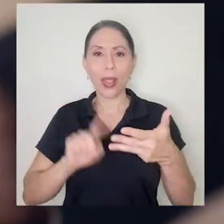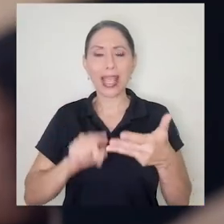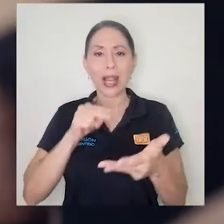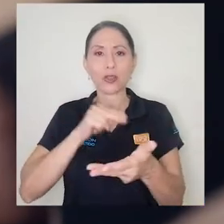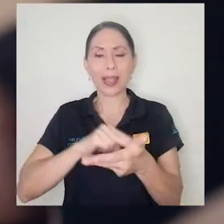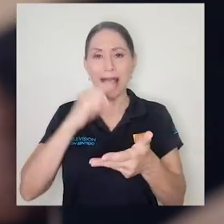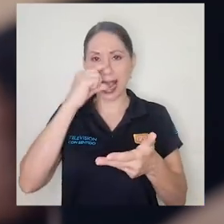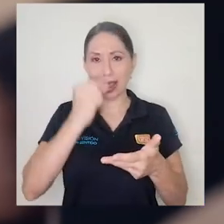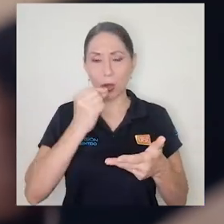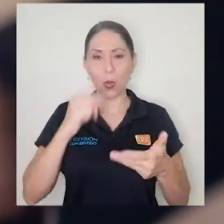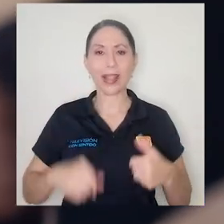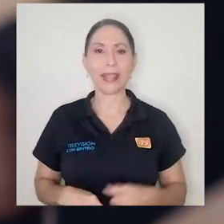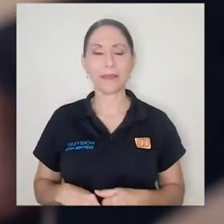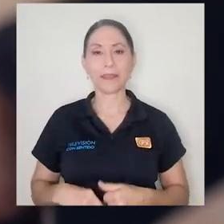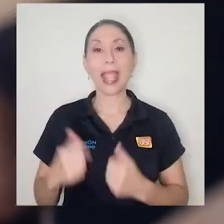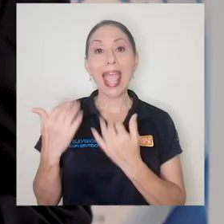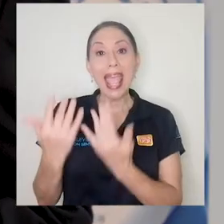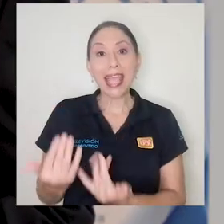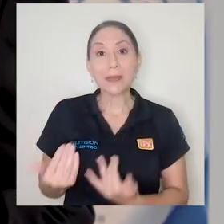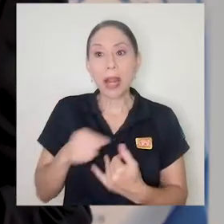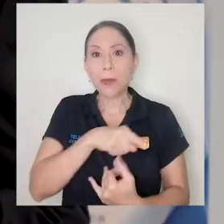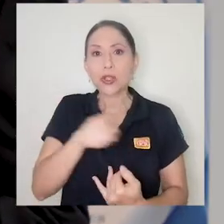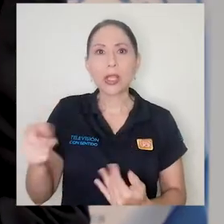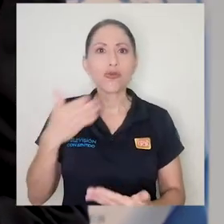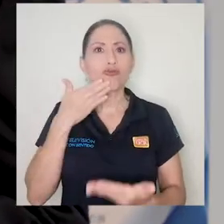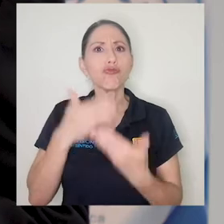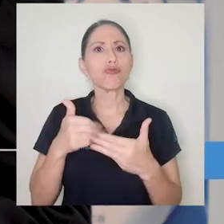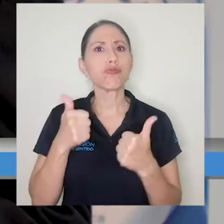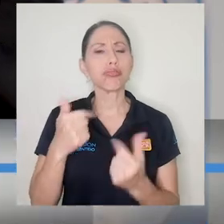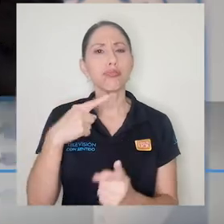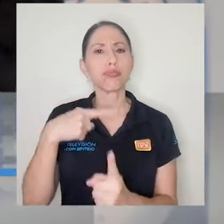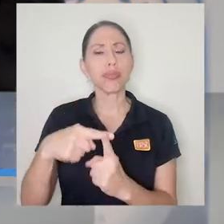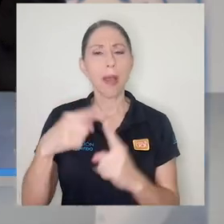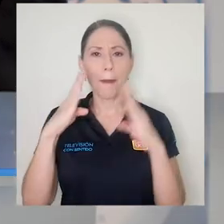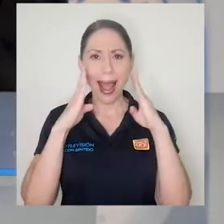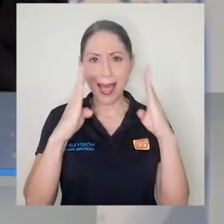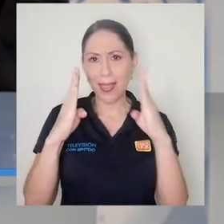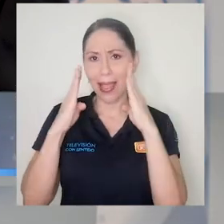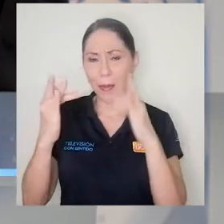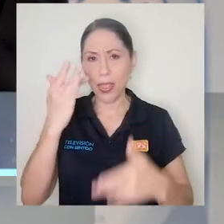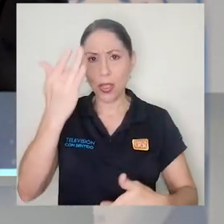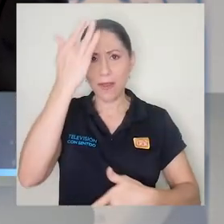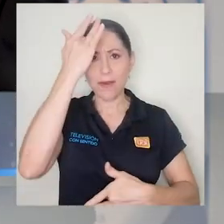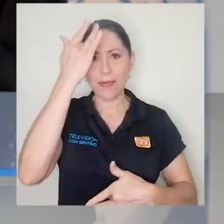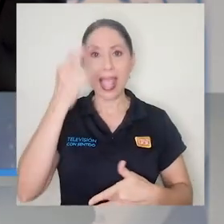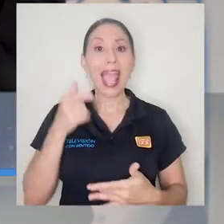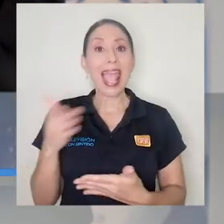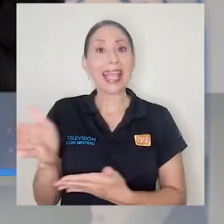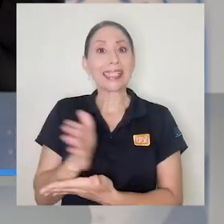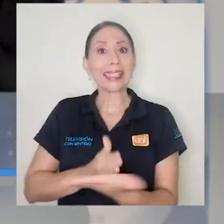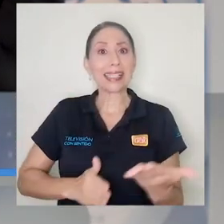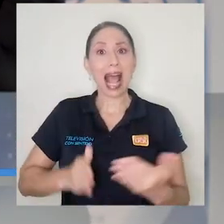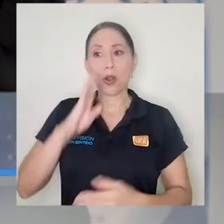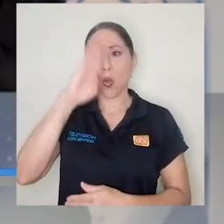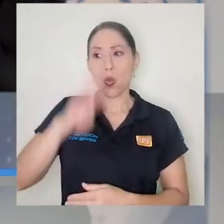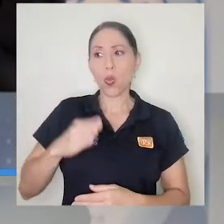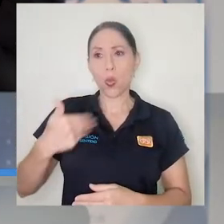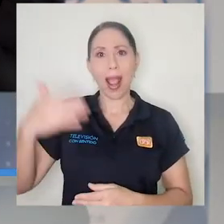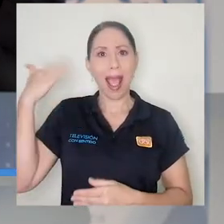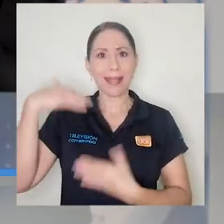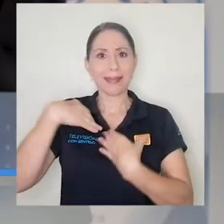Esperamos que sean eficaces en el tratamiento de esta enfermedad. Es un hito histórico que